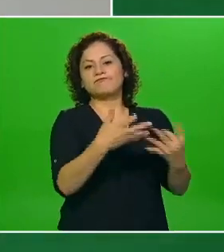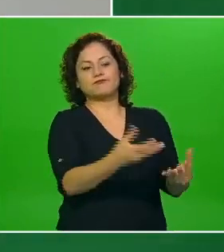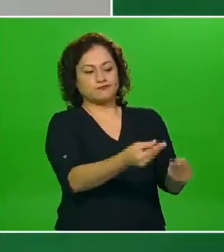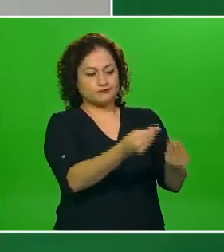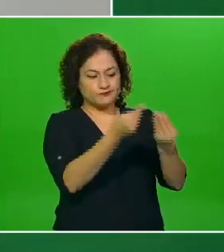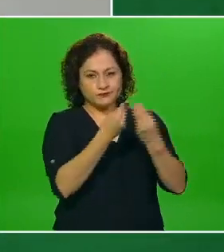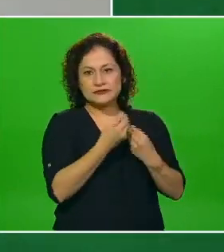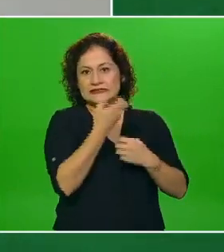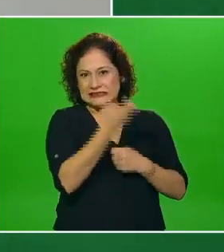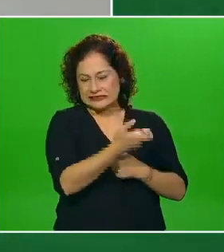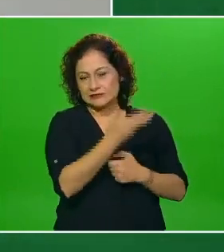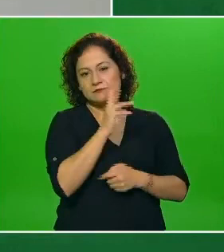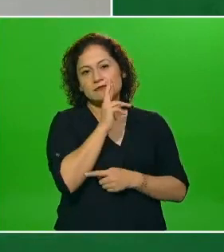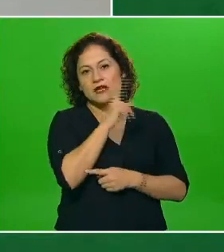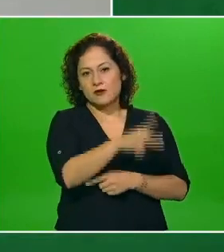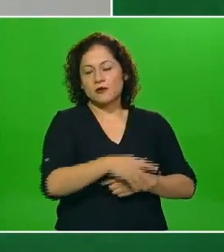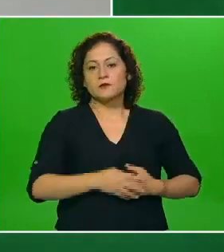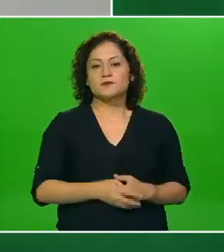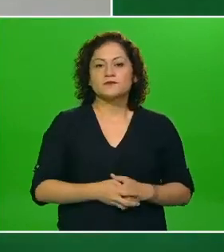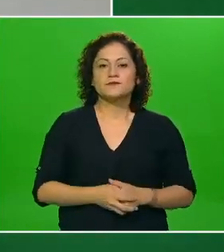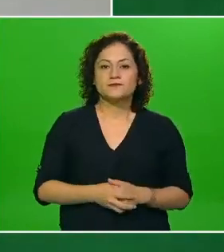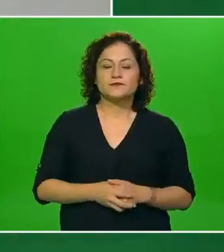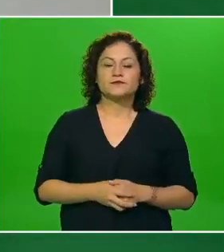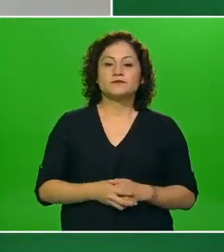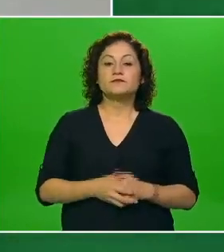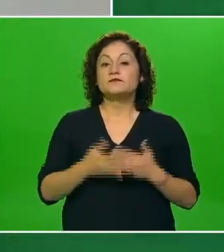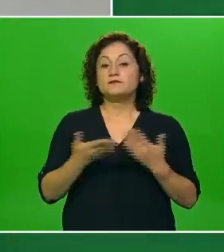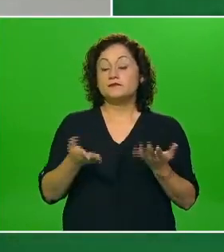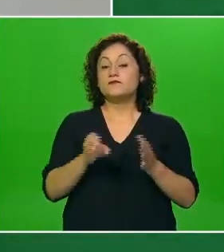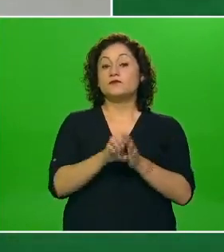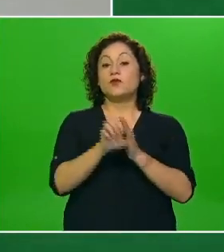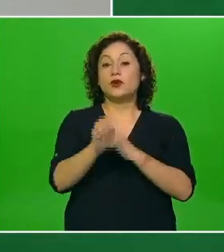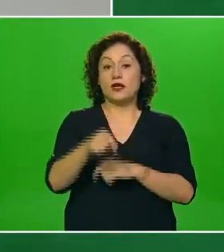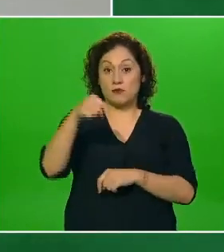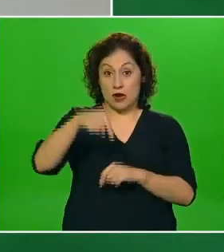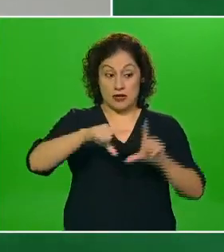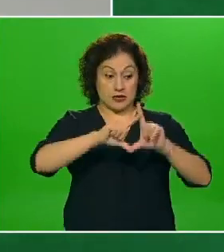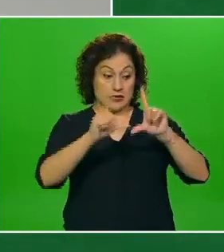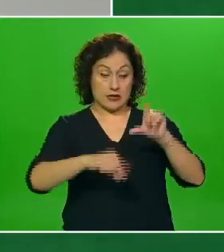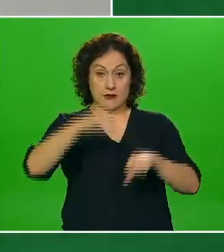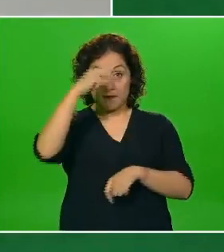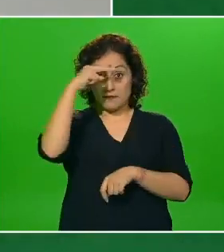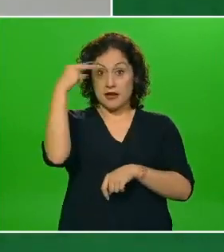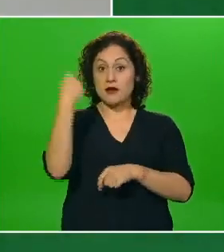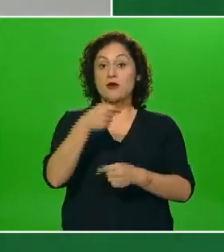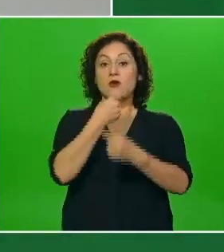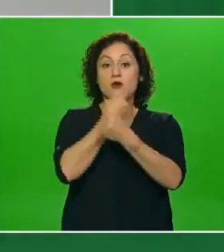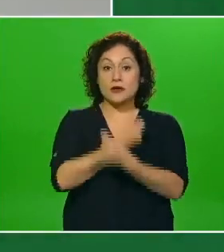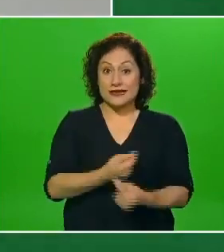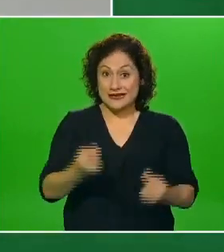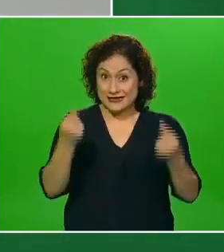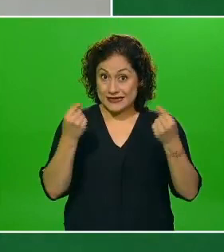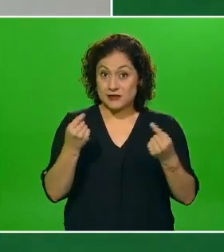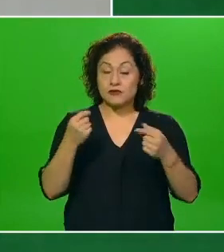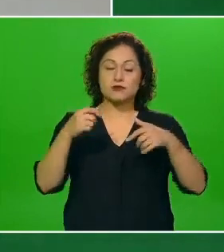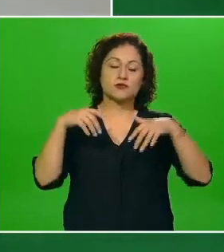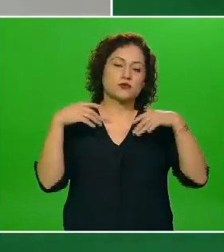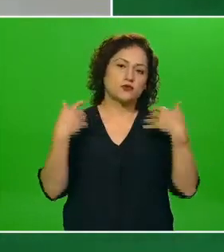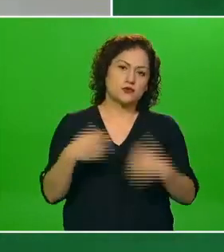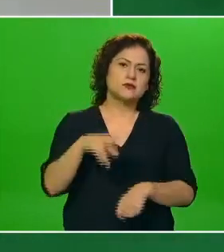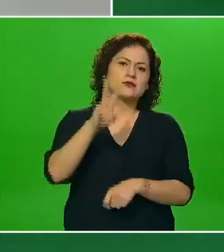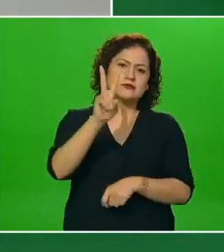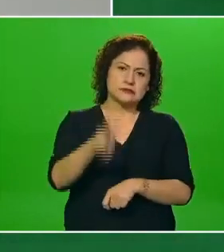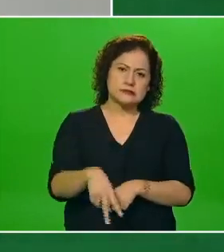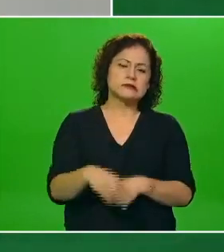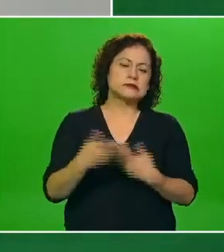les quiero contar que las niñas y niños en México lamentablemente desde pequeños los estamos